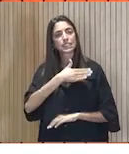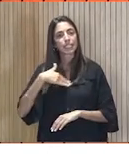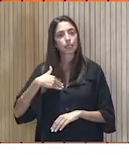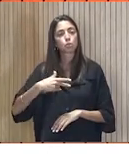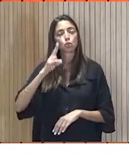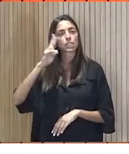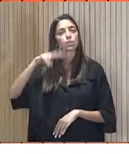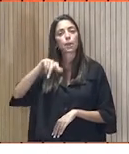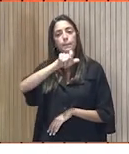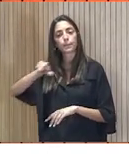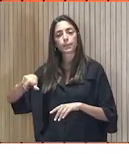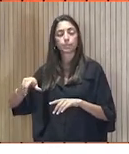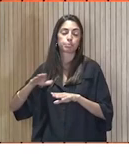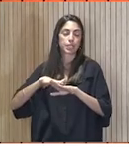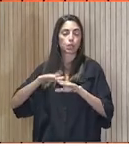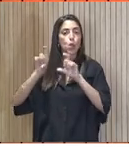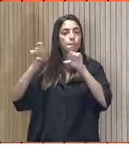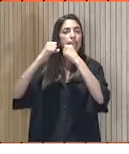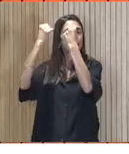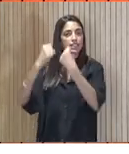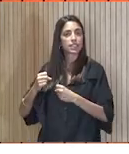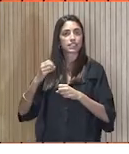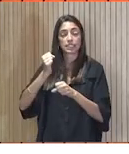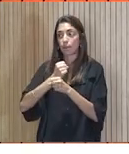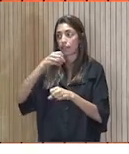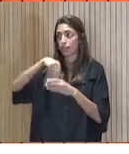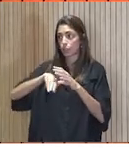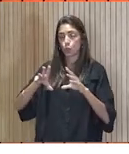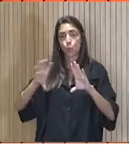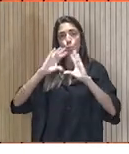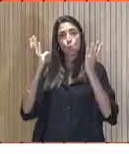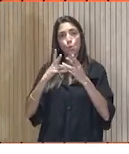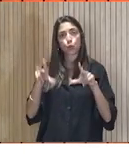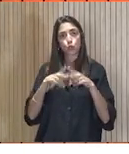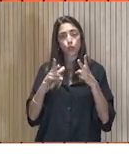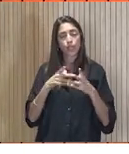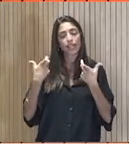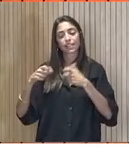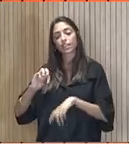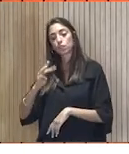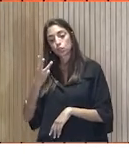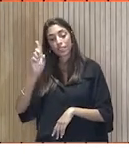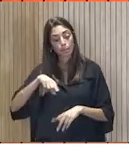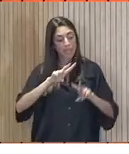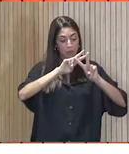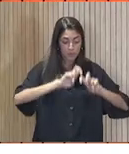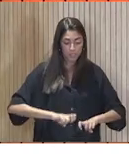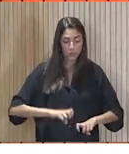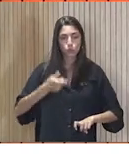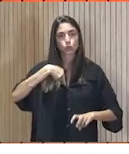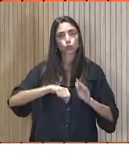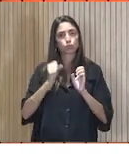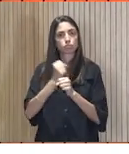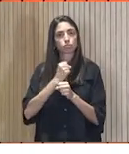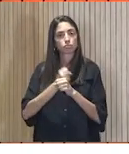entidades que trabajan en el ambiente, en el mundo social, en el tercer sector y también ahora en el mundo de la investigación. Queremos seguir trabajando, dando a